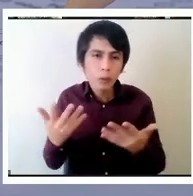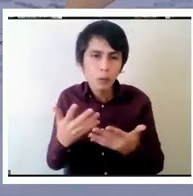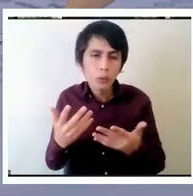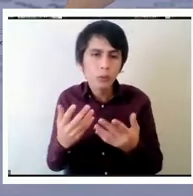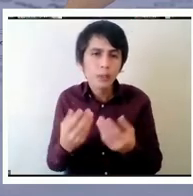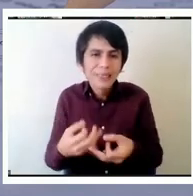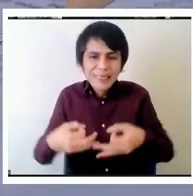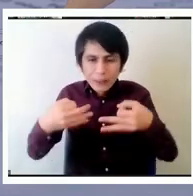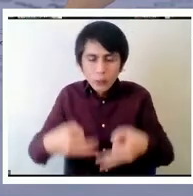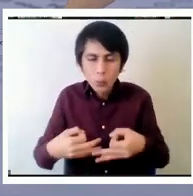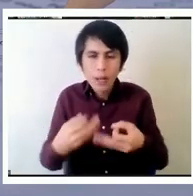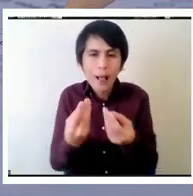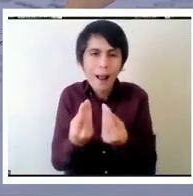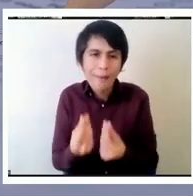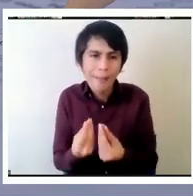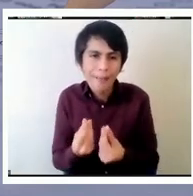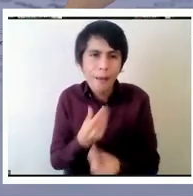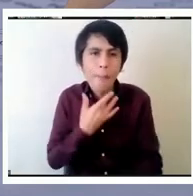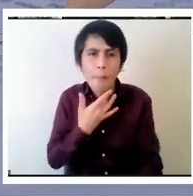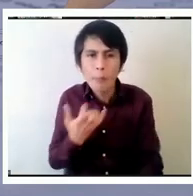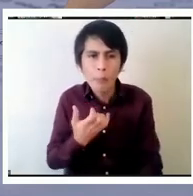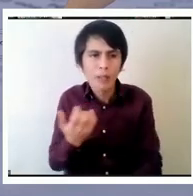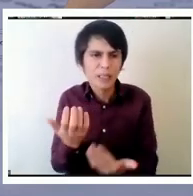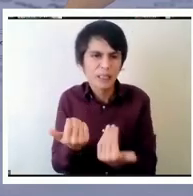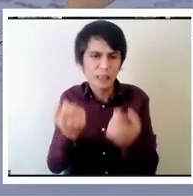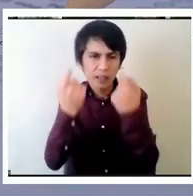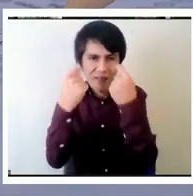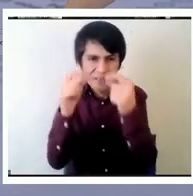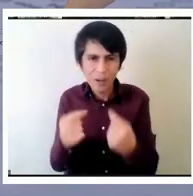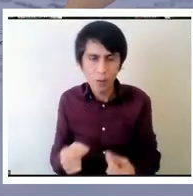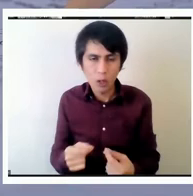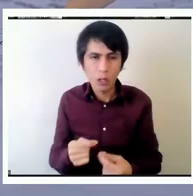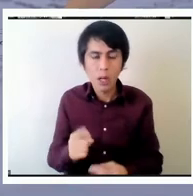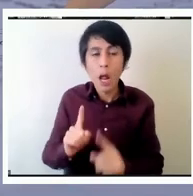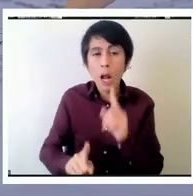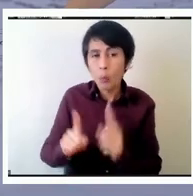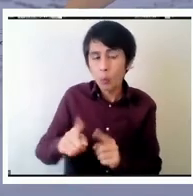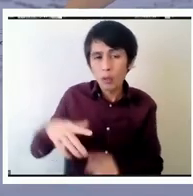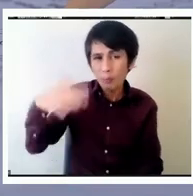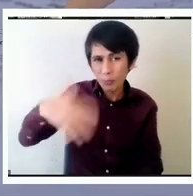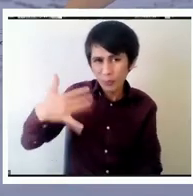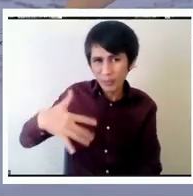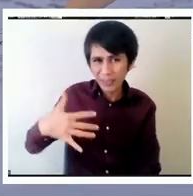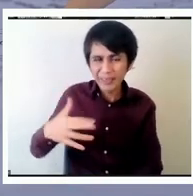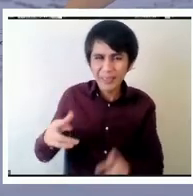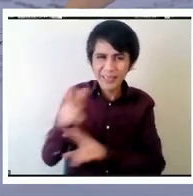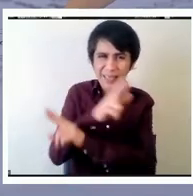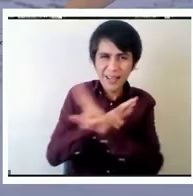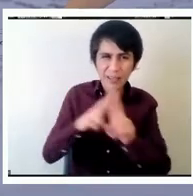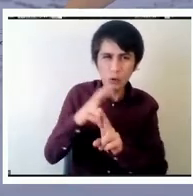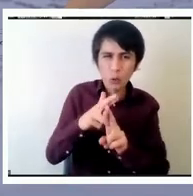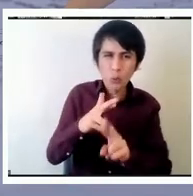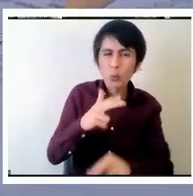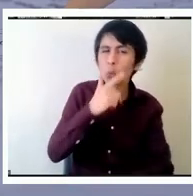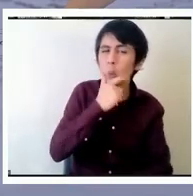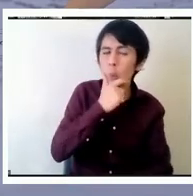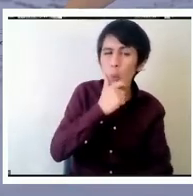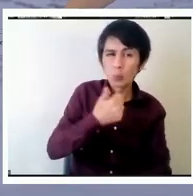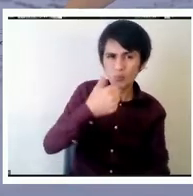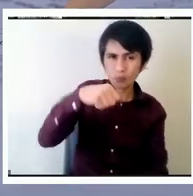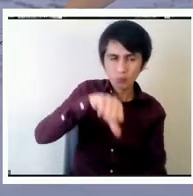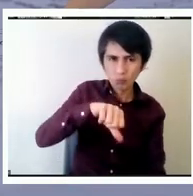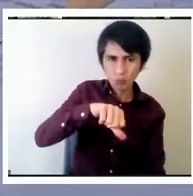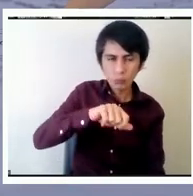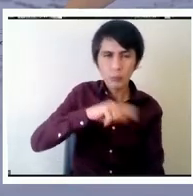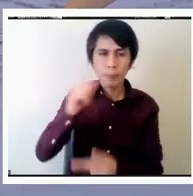y algunos de los puntos claves que es la relación entre el juicio y el aprendizaje a nivel del sistema y